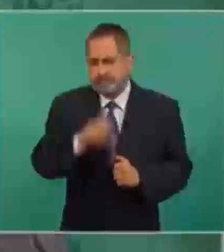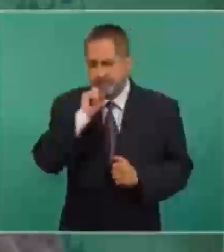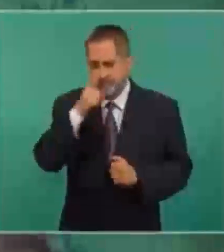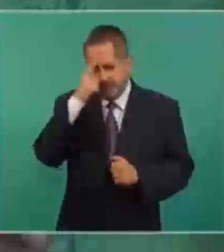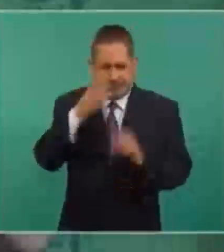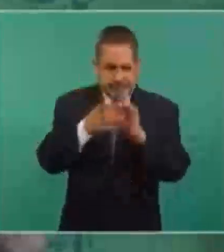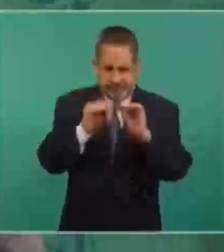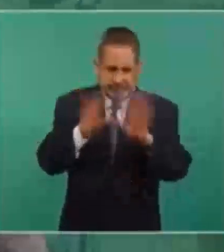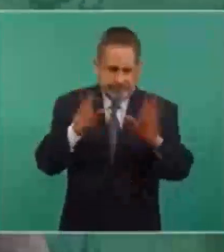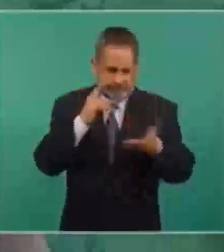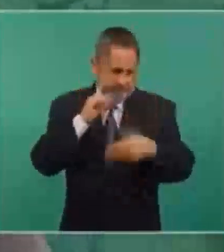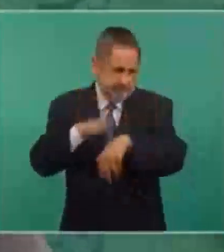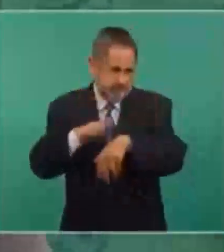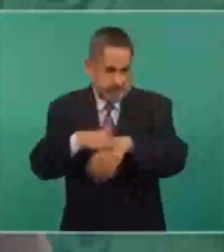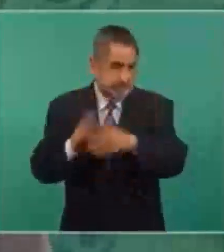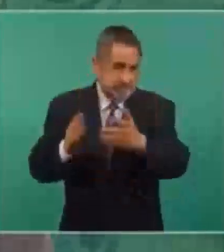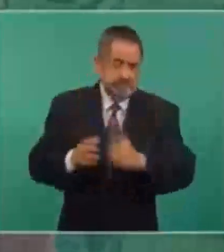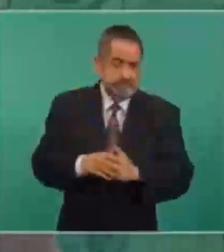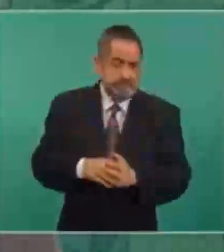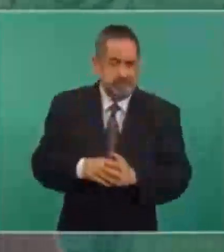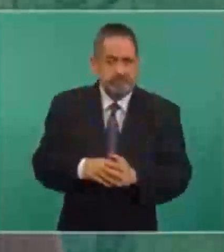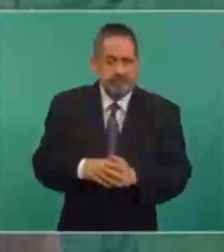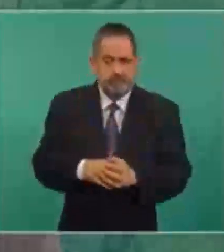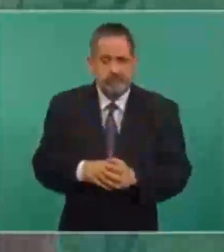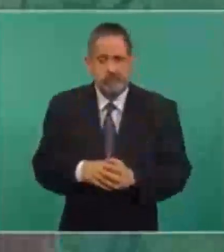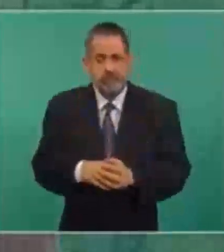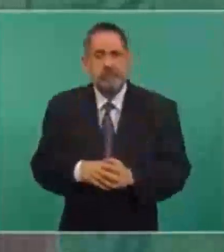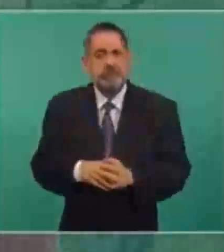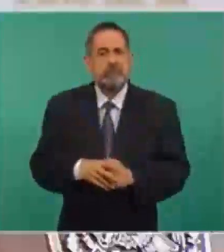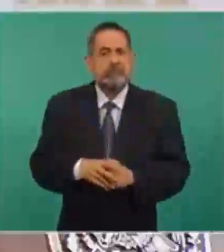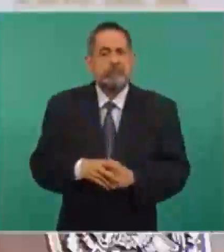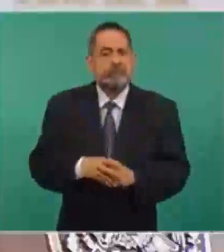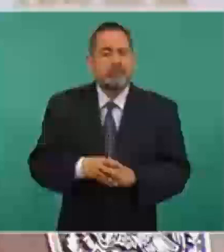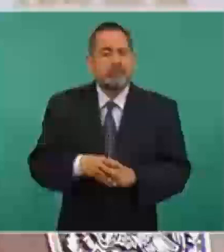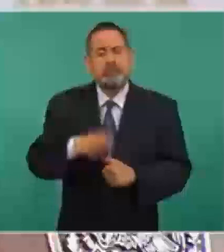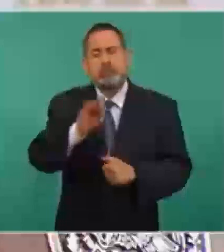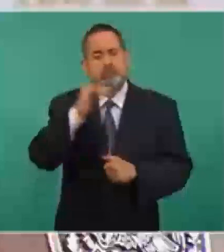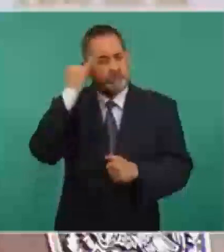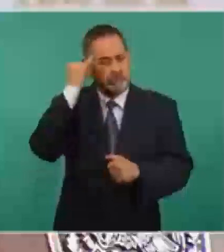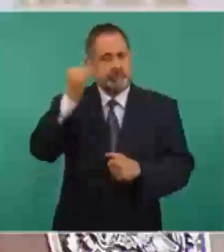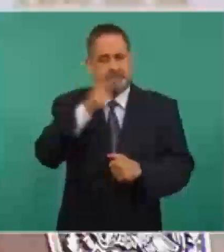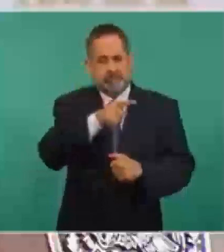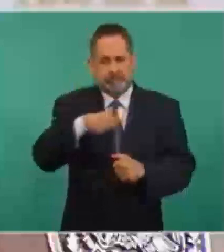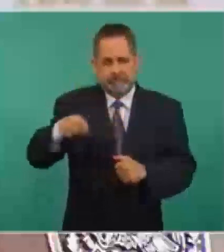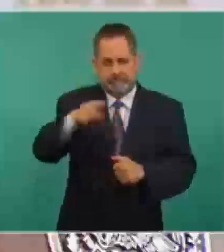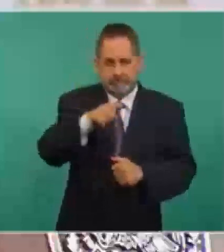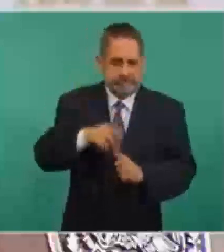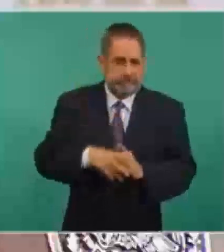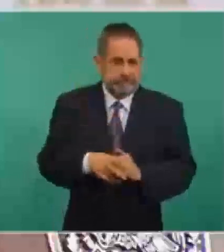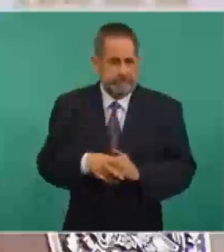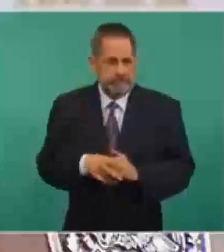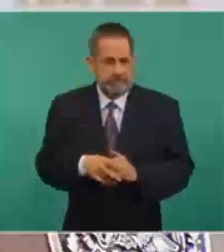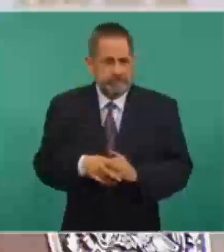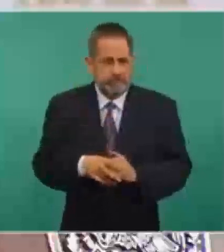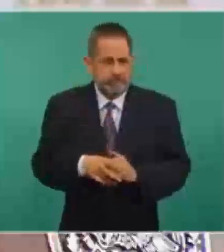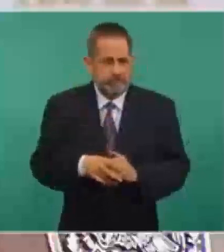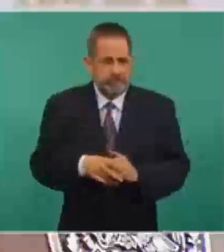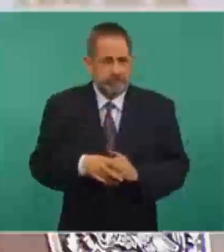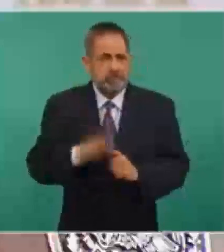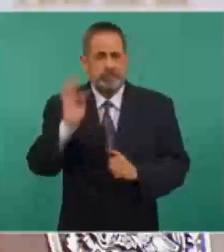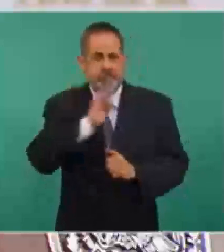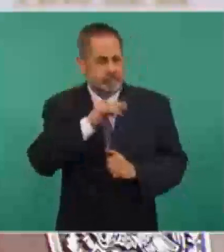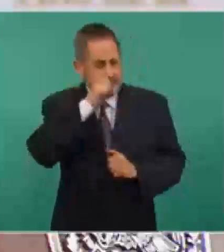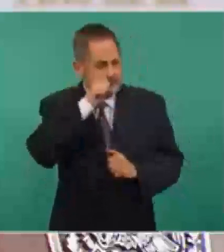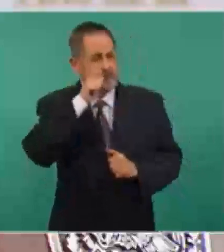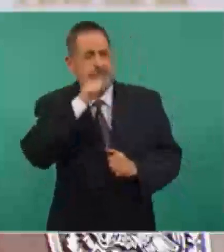Porque ustedes imaginen, si hubiesen continuado